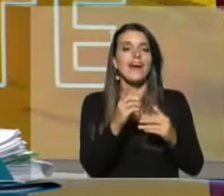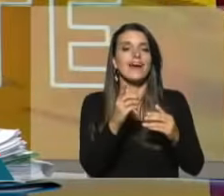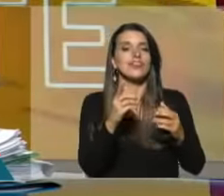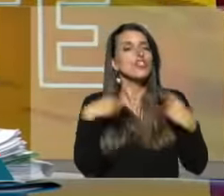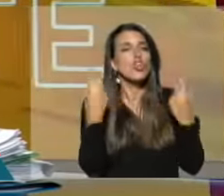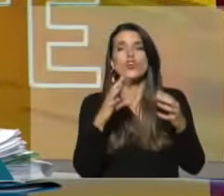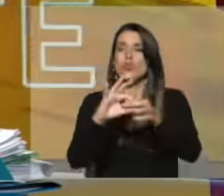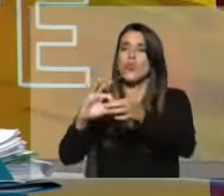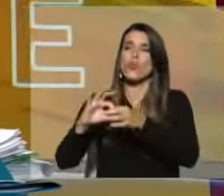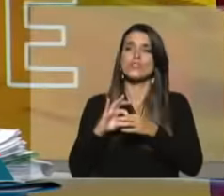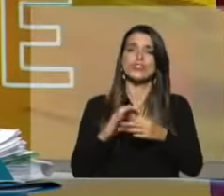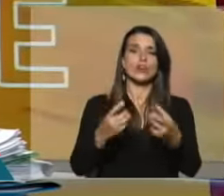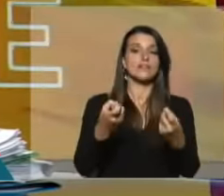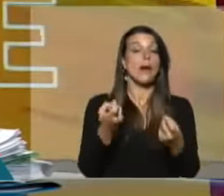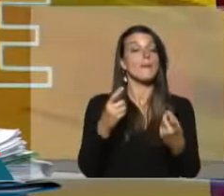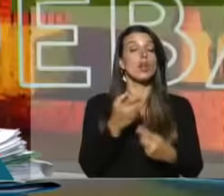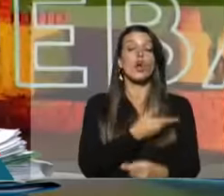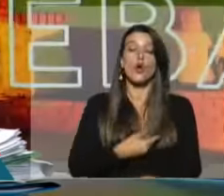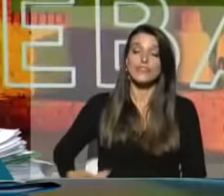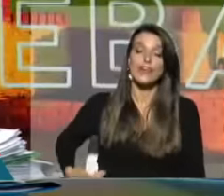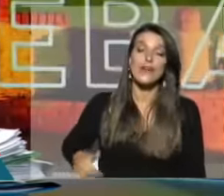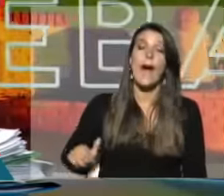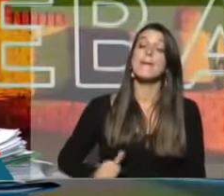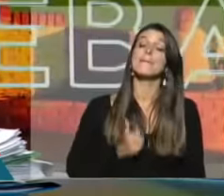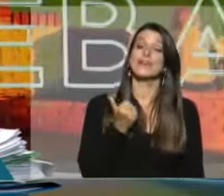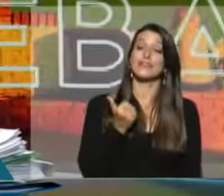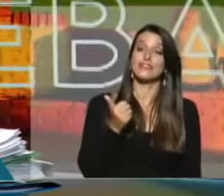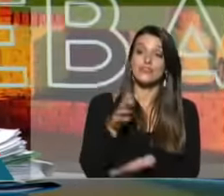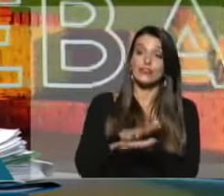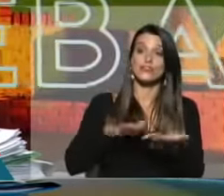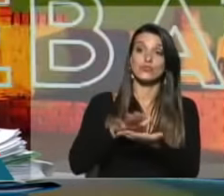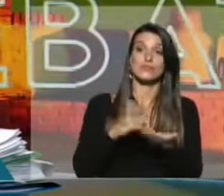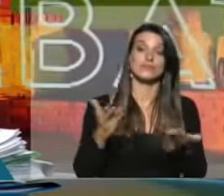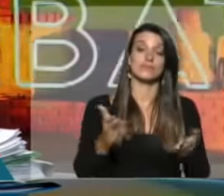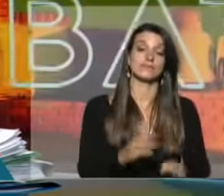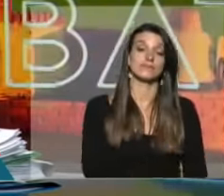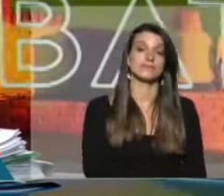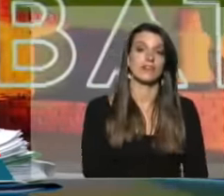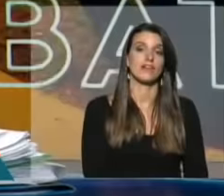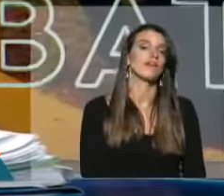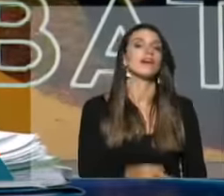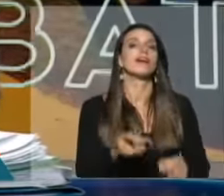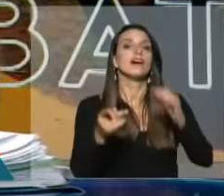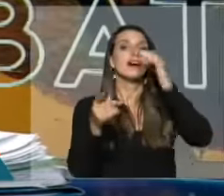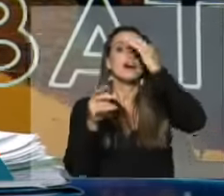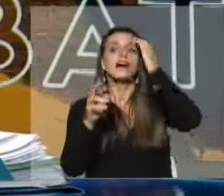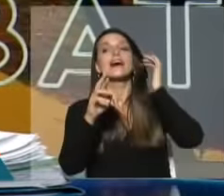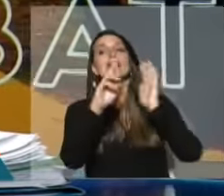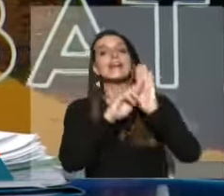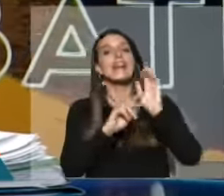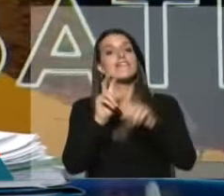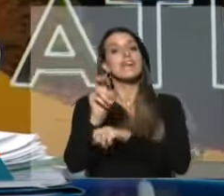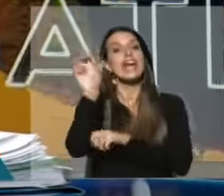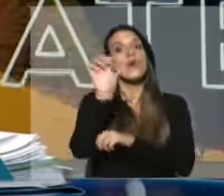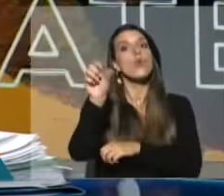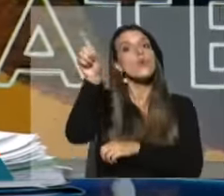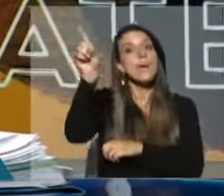y lamentablemente el gobierno aprovechó esa situación. La regla fiscal Europa